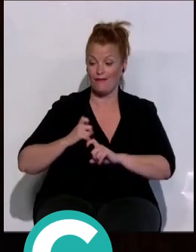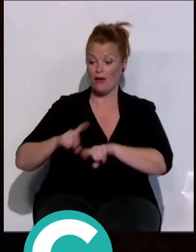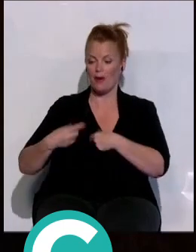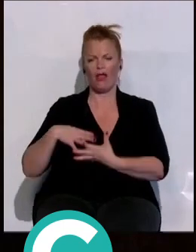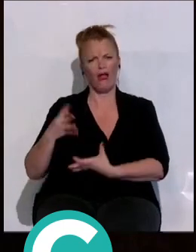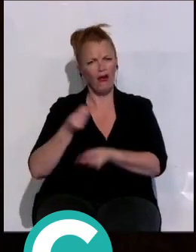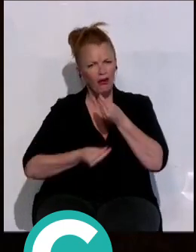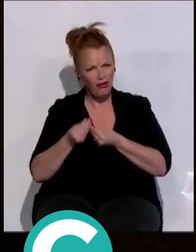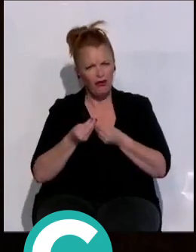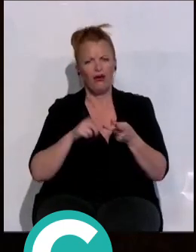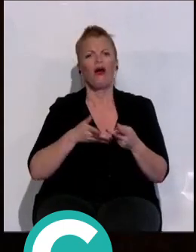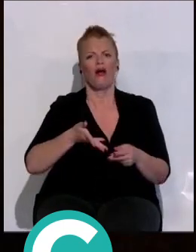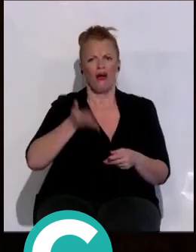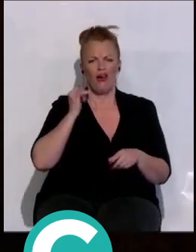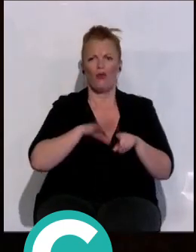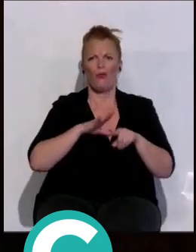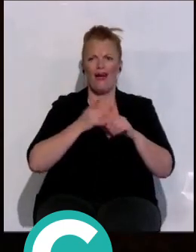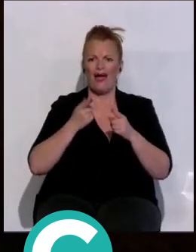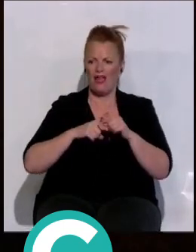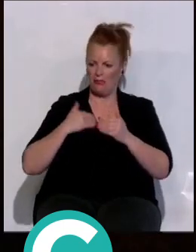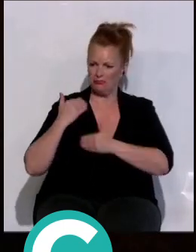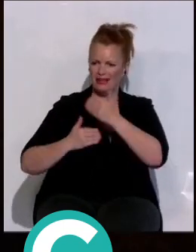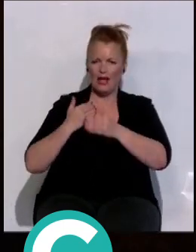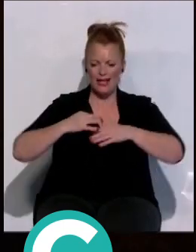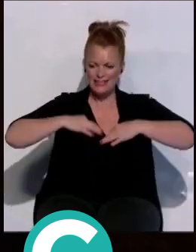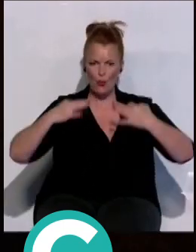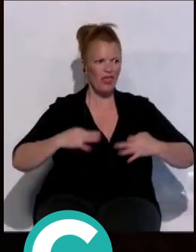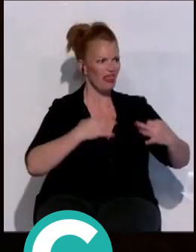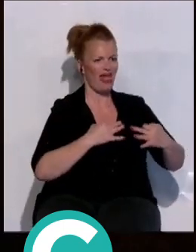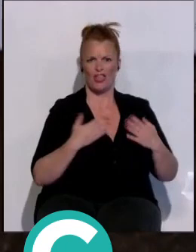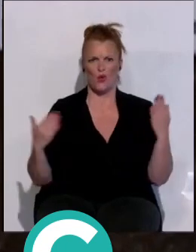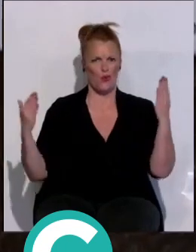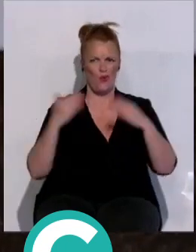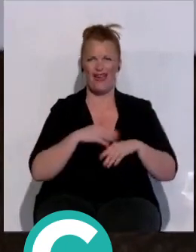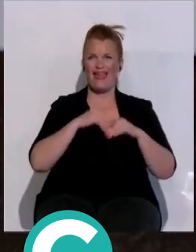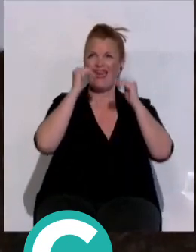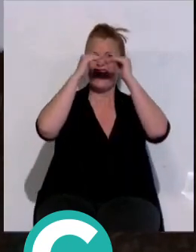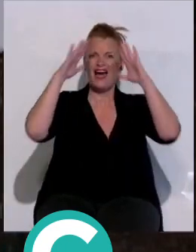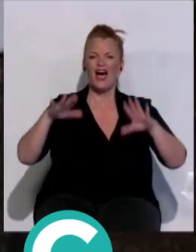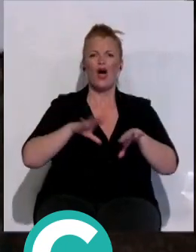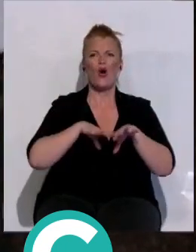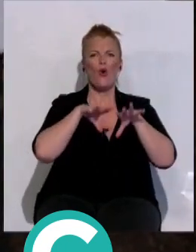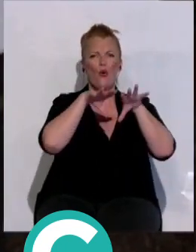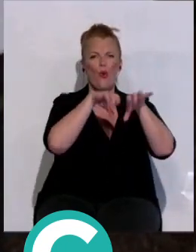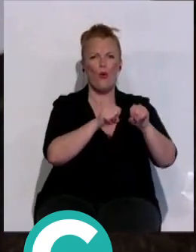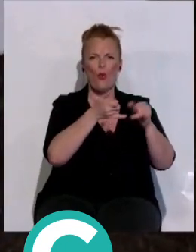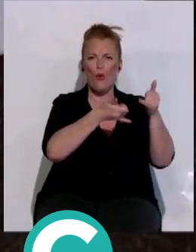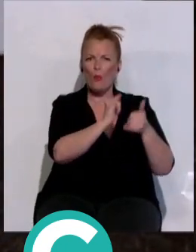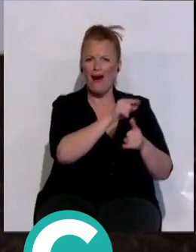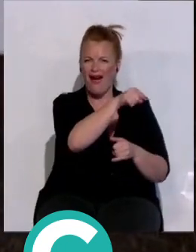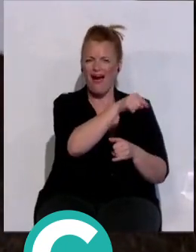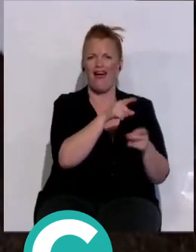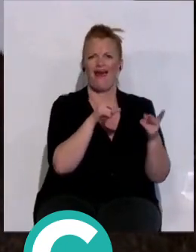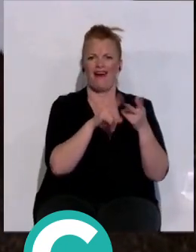que convivir con una creciente inseguridad en nuestros barrios. Cada vez más casas ocupadas, frente a los que los han apoyado, que han sido